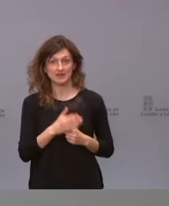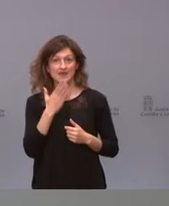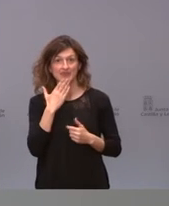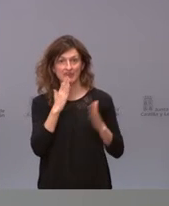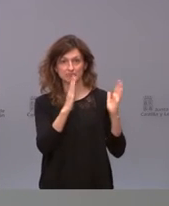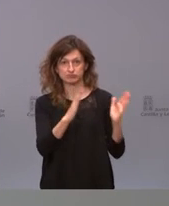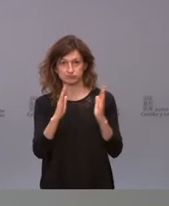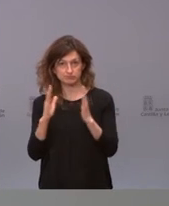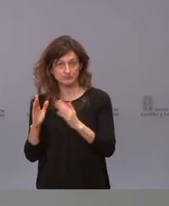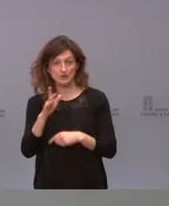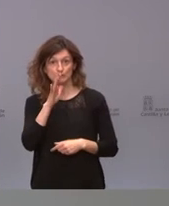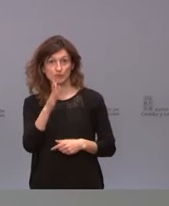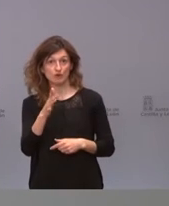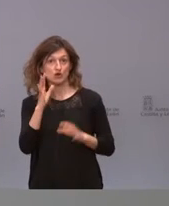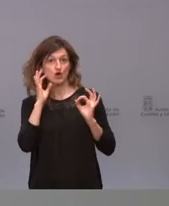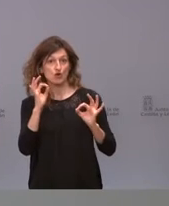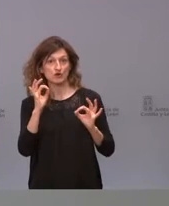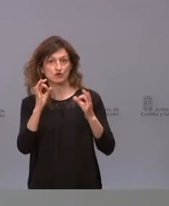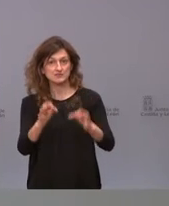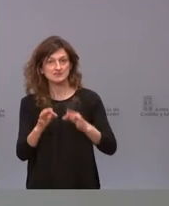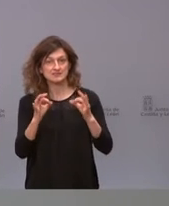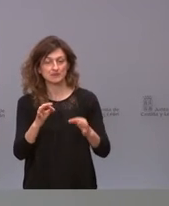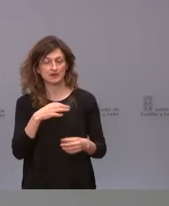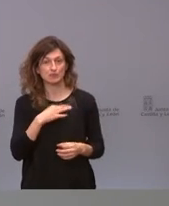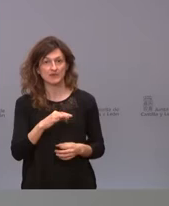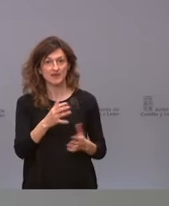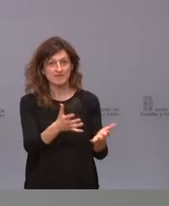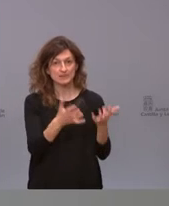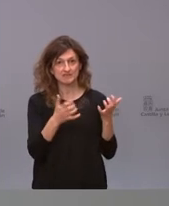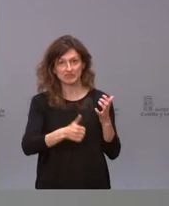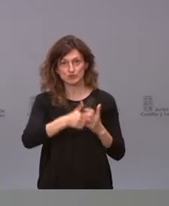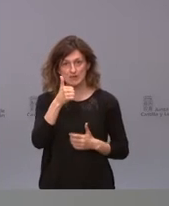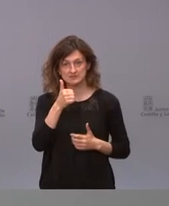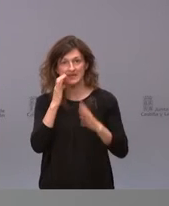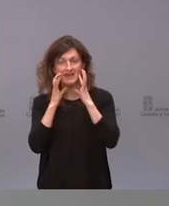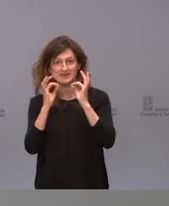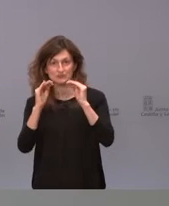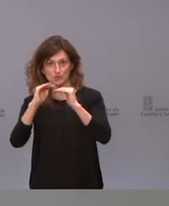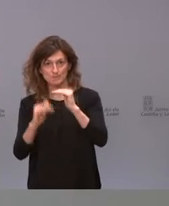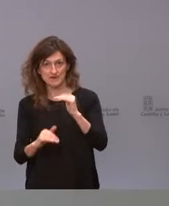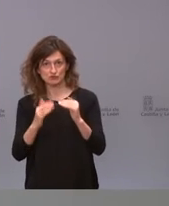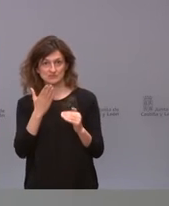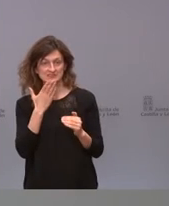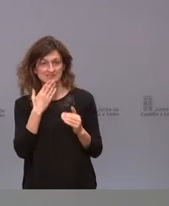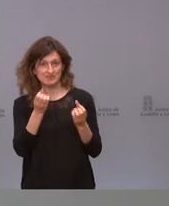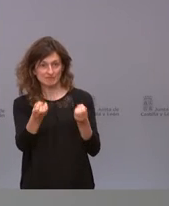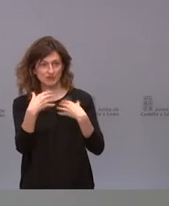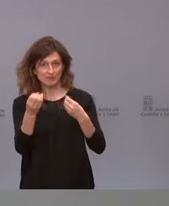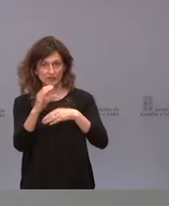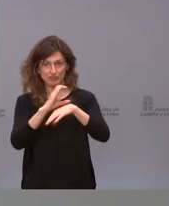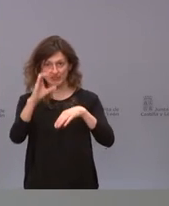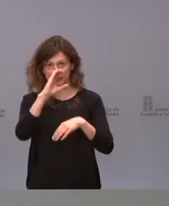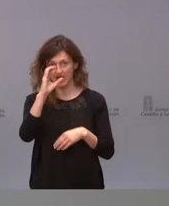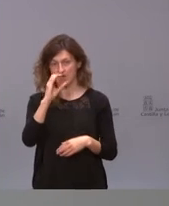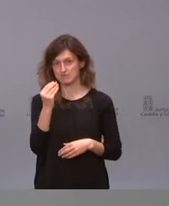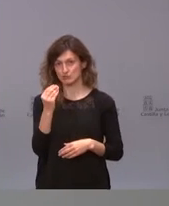porque evidentemente siempre podemos generalizar más beneficios y minimizar riesgos cuando tenemos mucha información científica